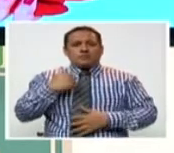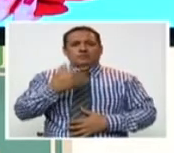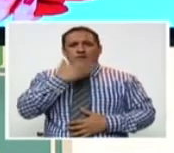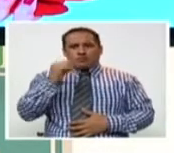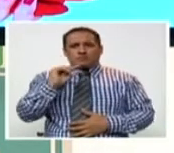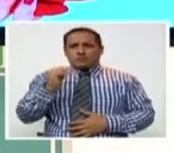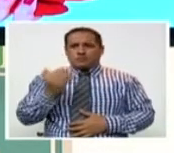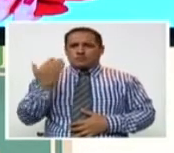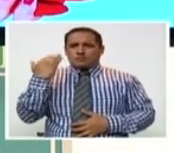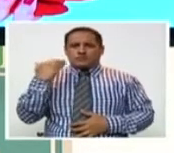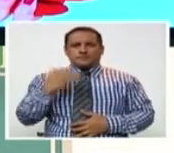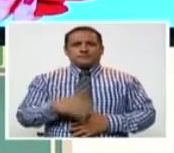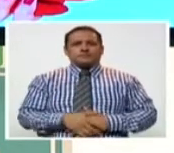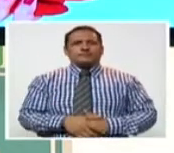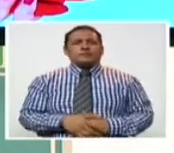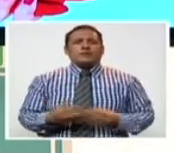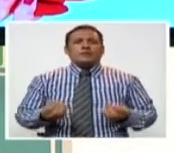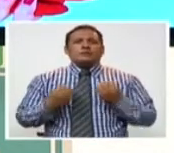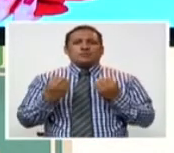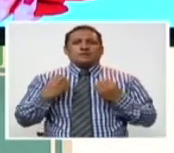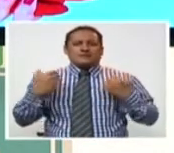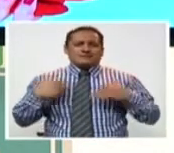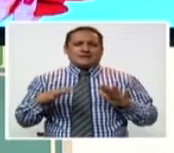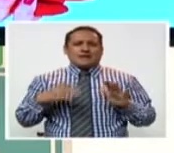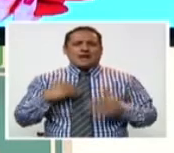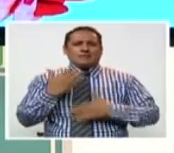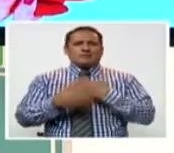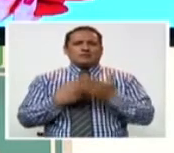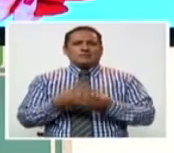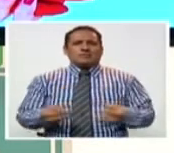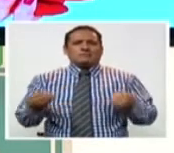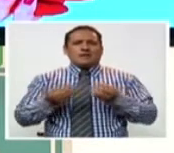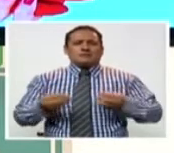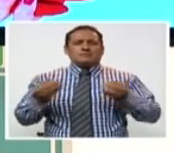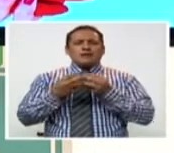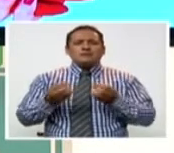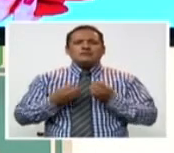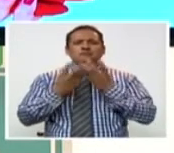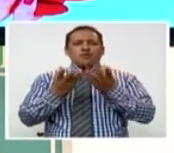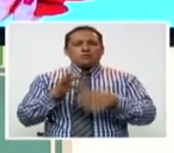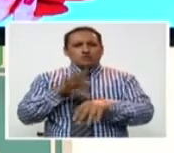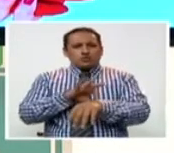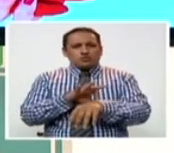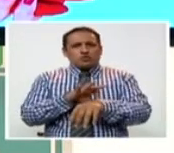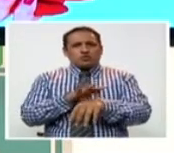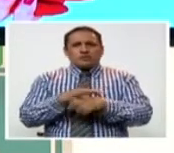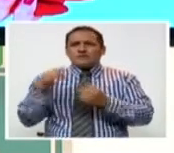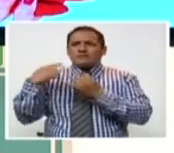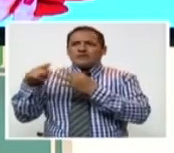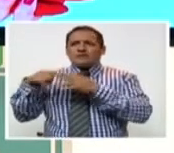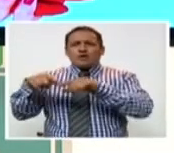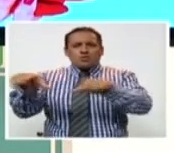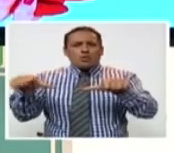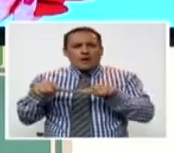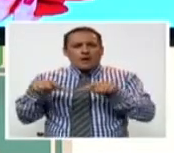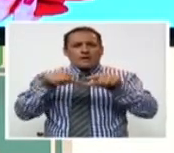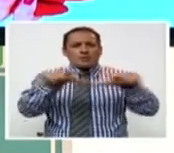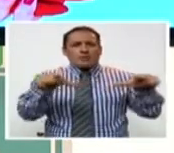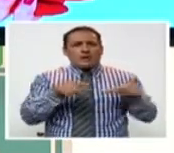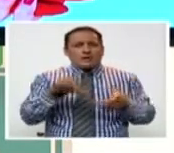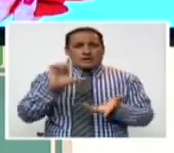ha mejorado recientemente. Porque ya hay más información a los médicos. Hay centros